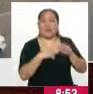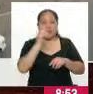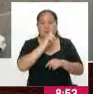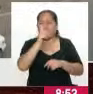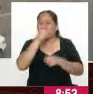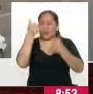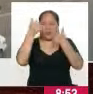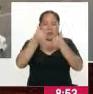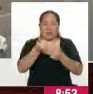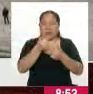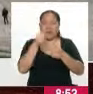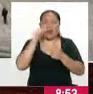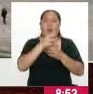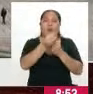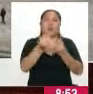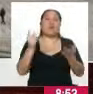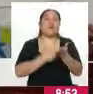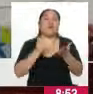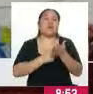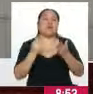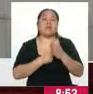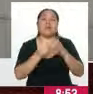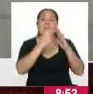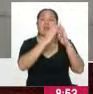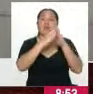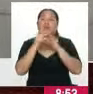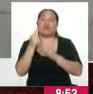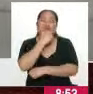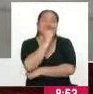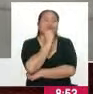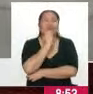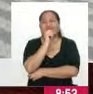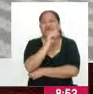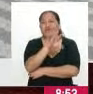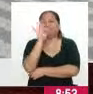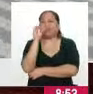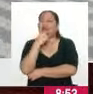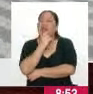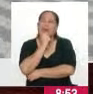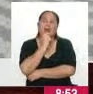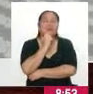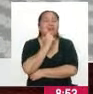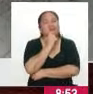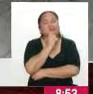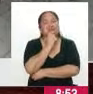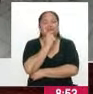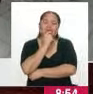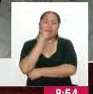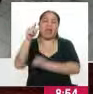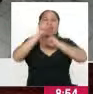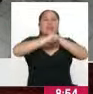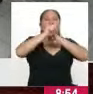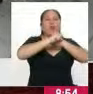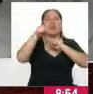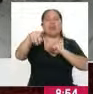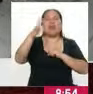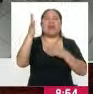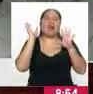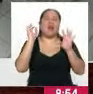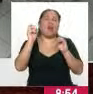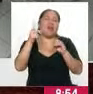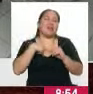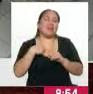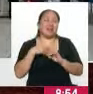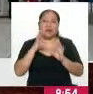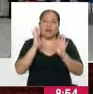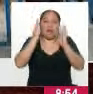es así. Entonces, muchas veces la ciudadanía acaba votando, sí, dejándose llevar seguramente por una campaña, pero sin tener claridad